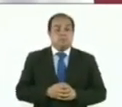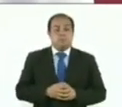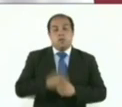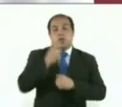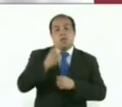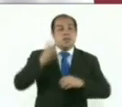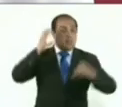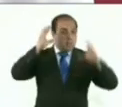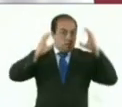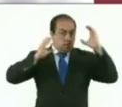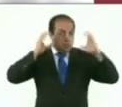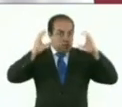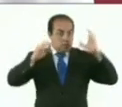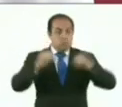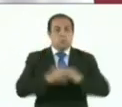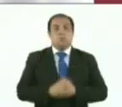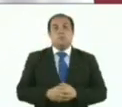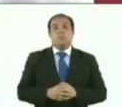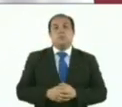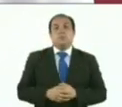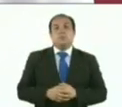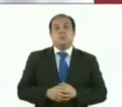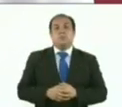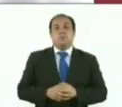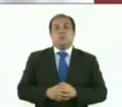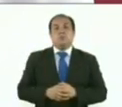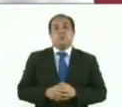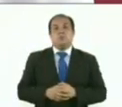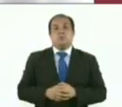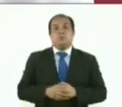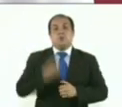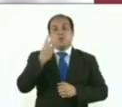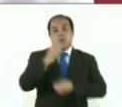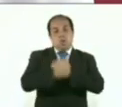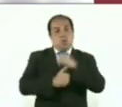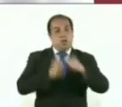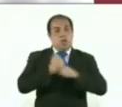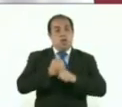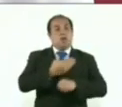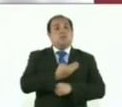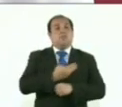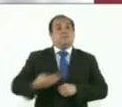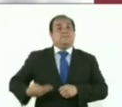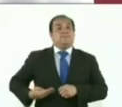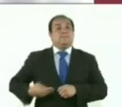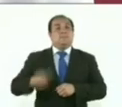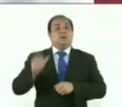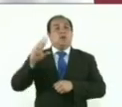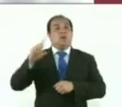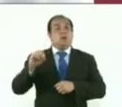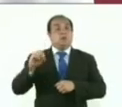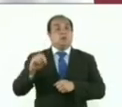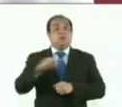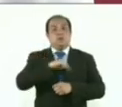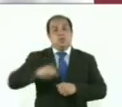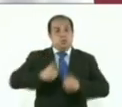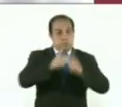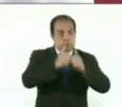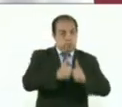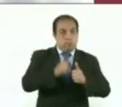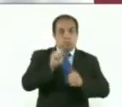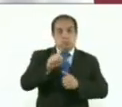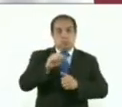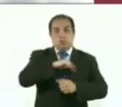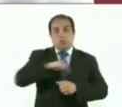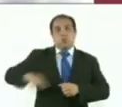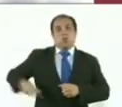celebración de la mitad del camino del presidente López Obrador, ahí vamos a estar y obviamente como gobierno de la ciudad